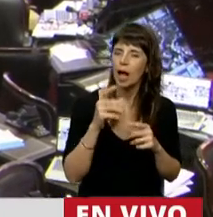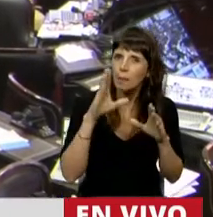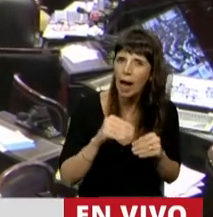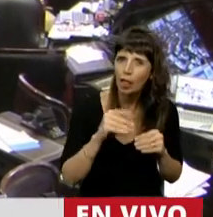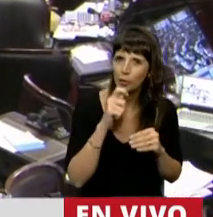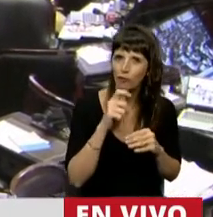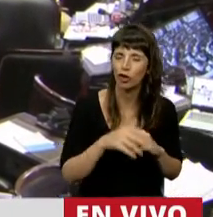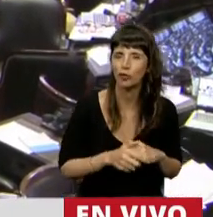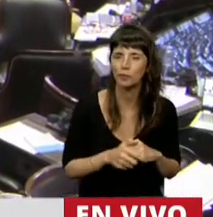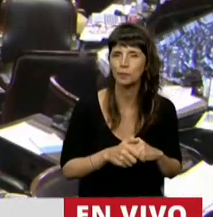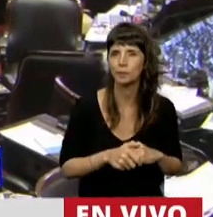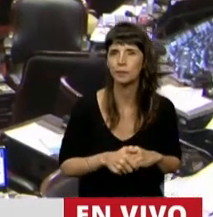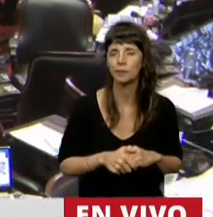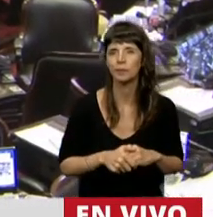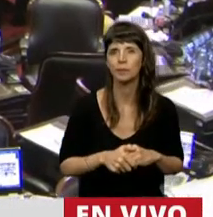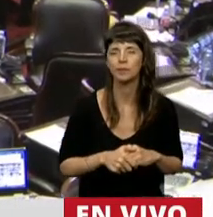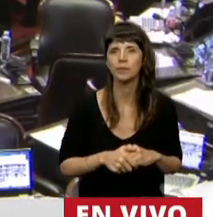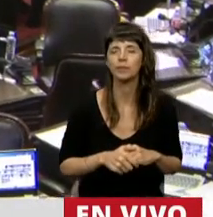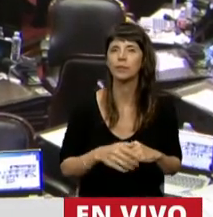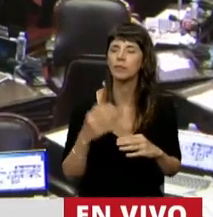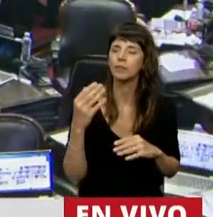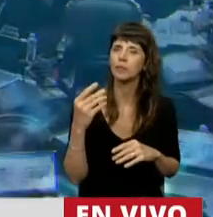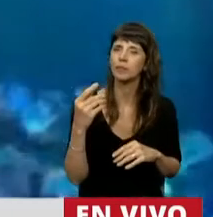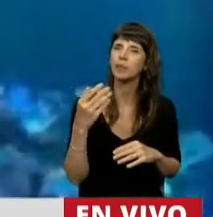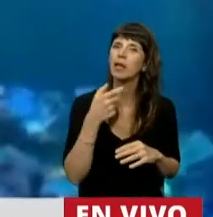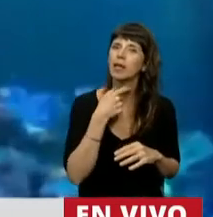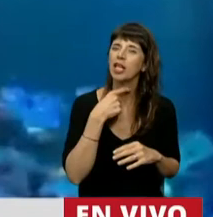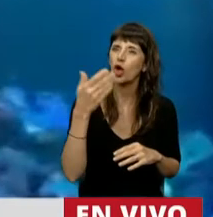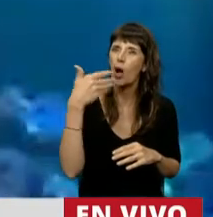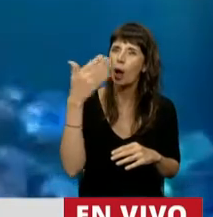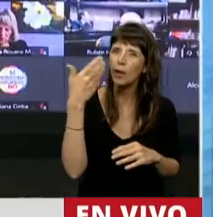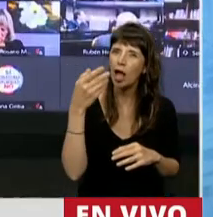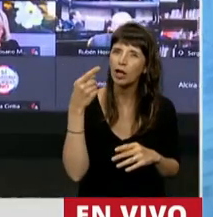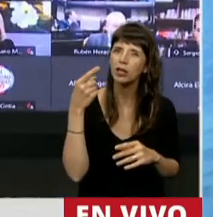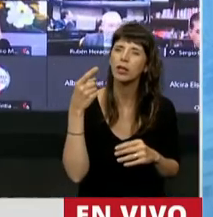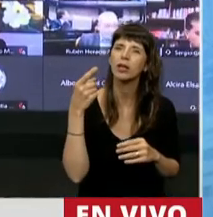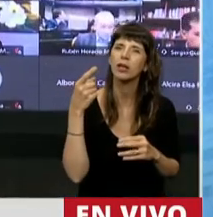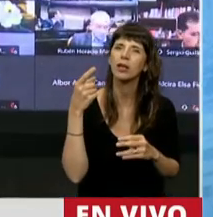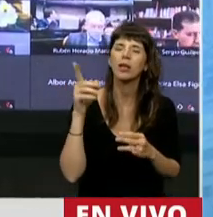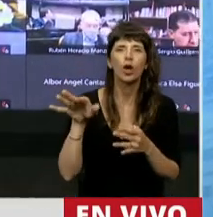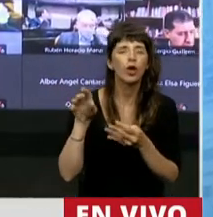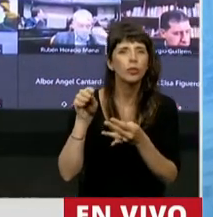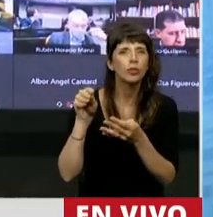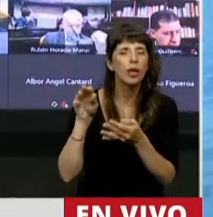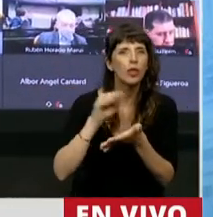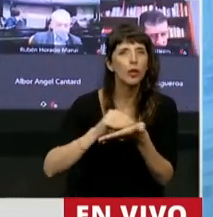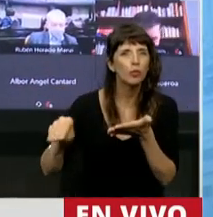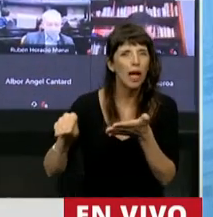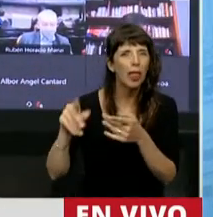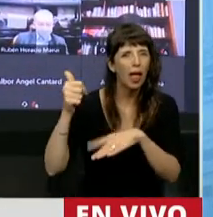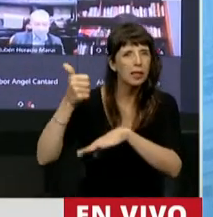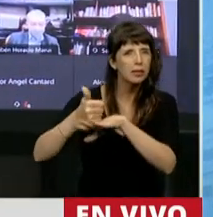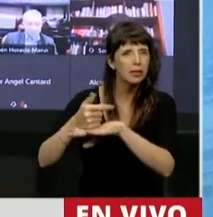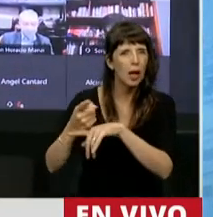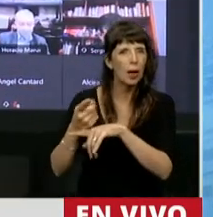Primero quiero referirme a la señora diputada que recién estaba en uso de la presidencia, que